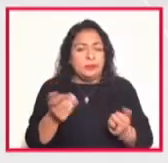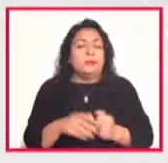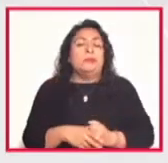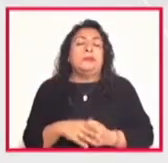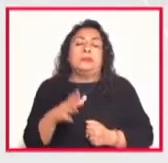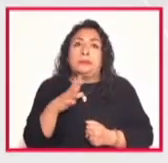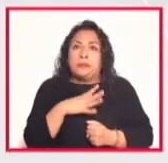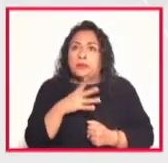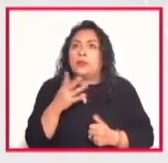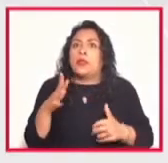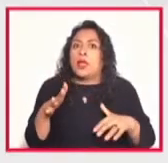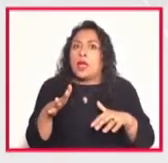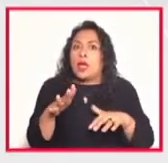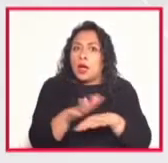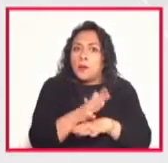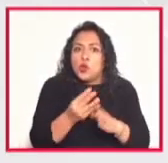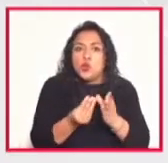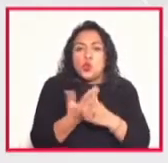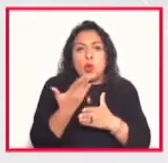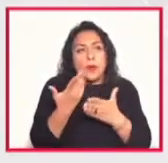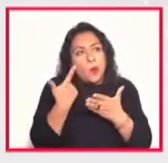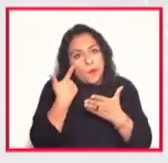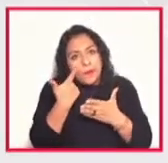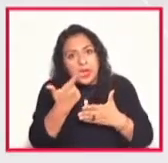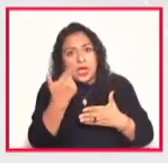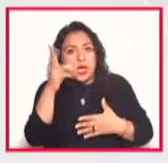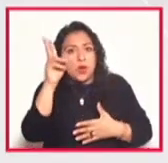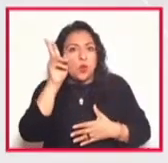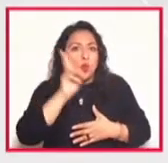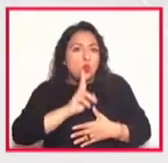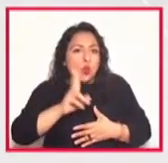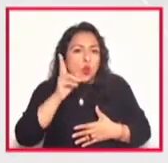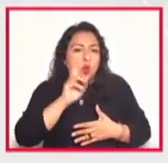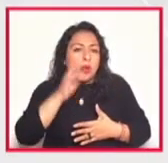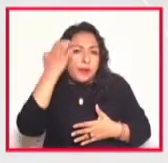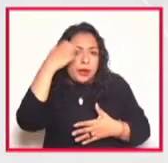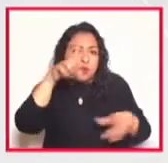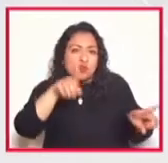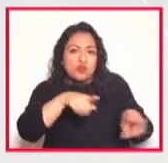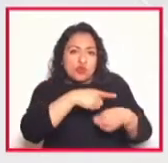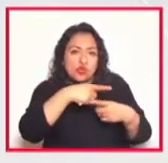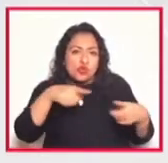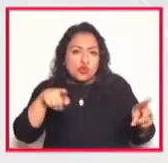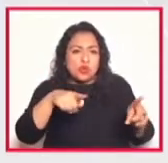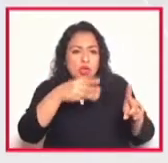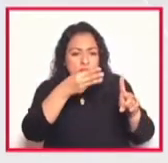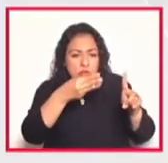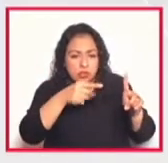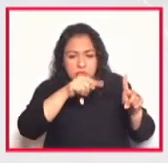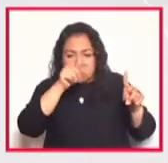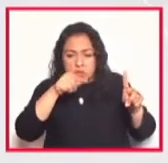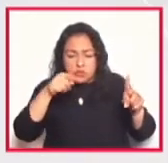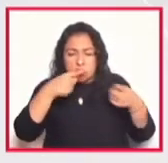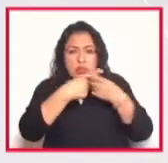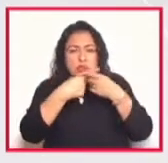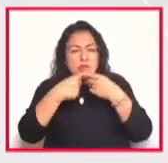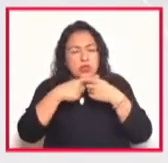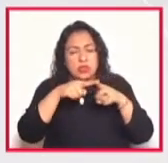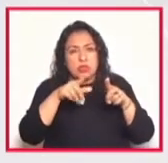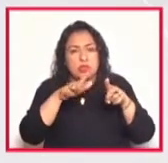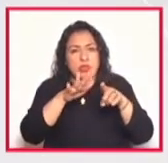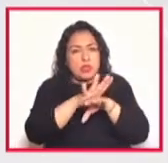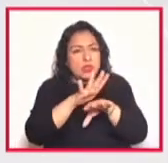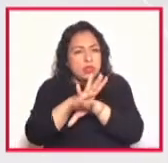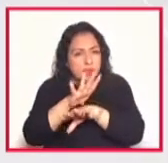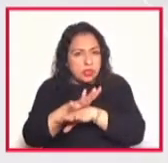una puerta nueva a las experimentaciones rítmicas en compases irregulares como ya lo dije anteriormente y